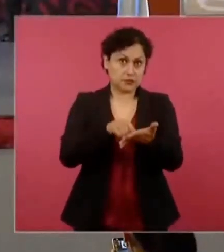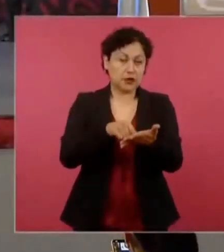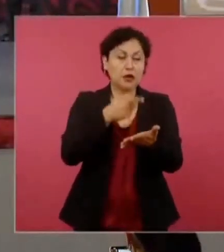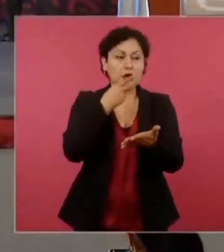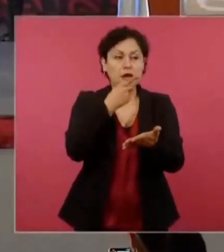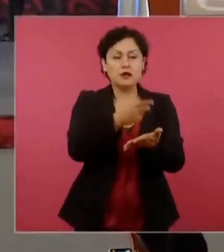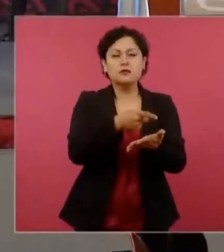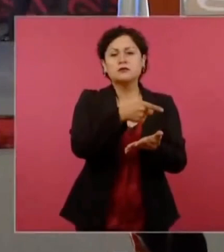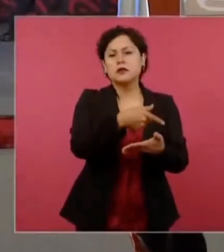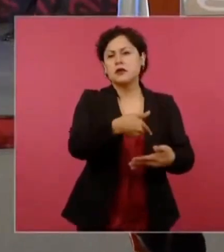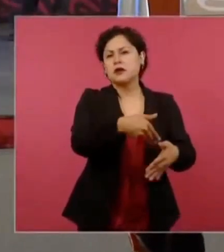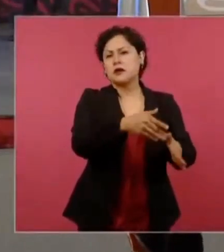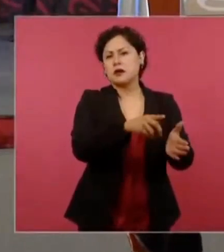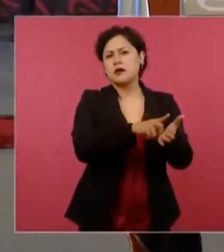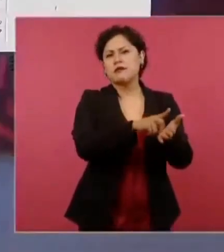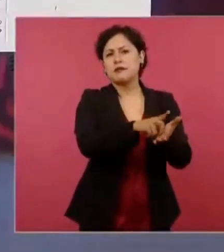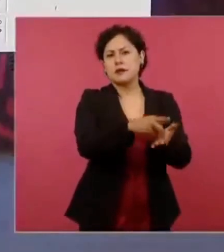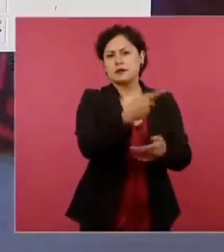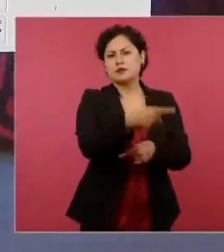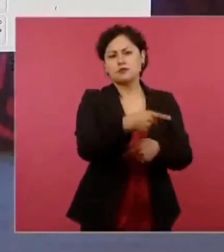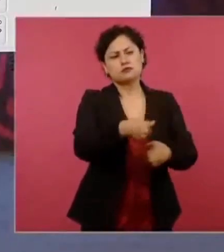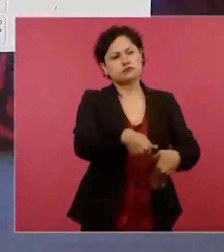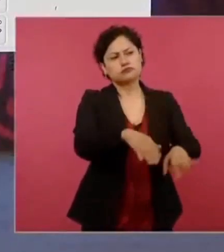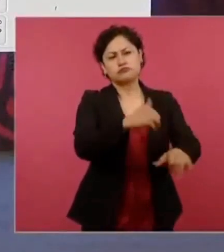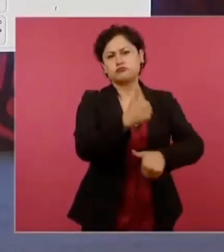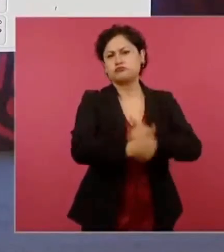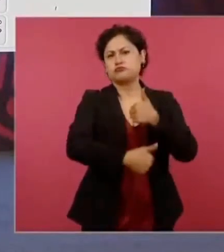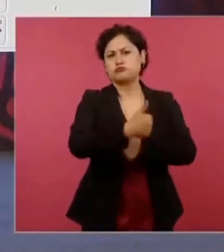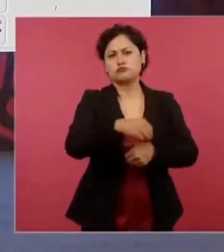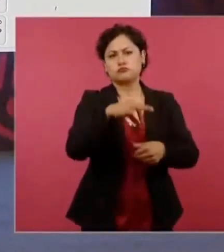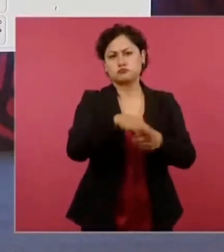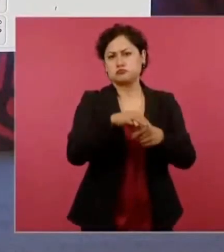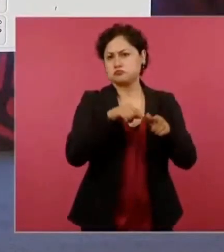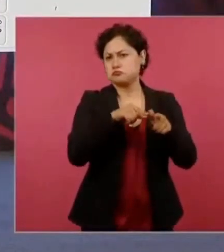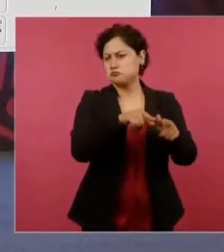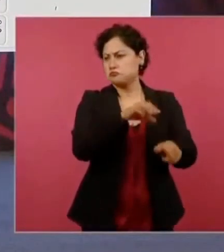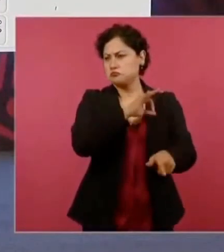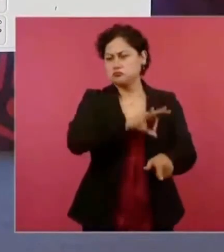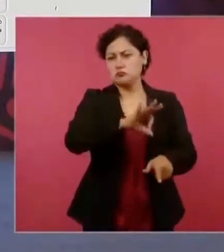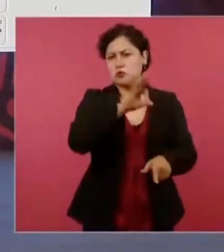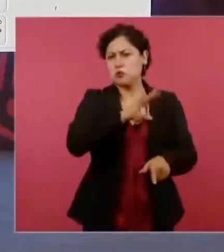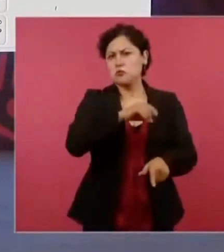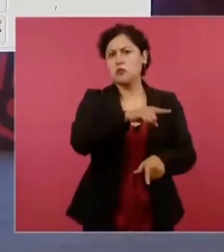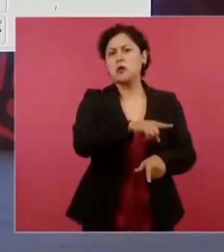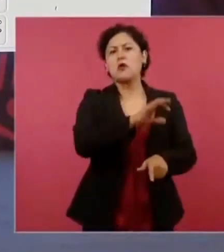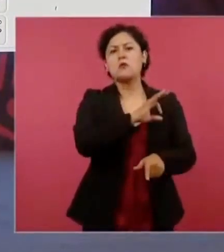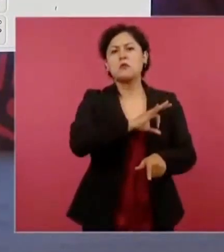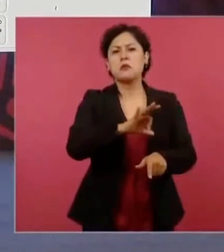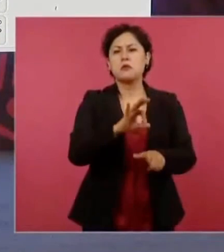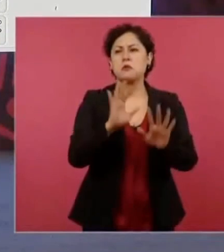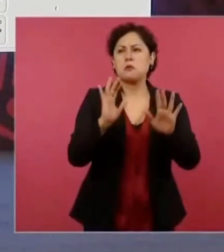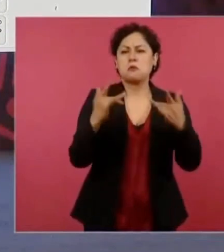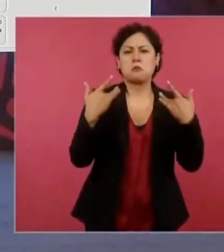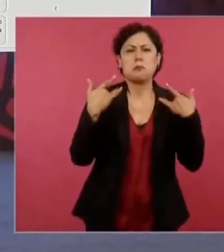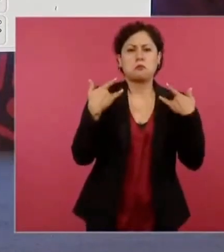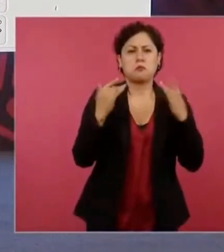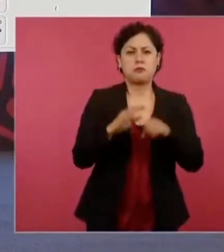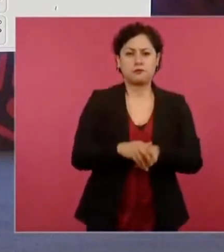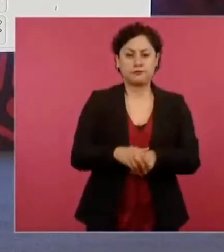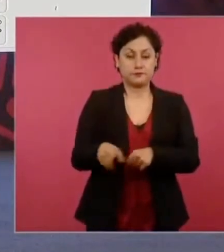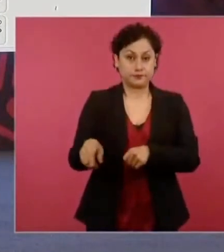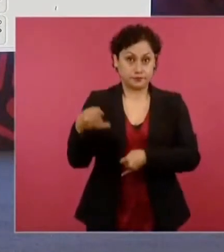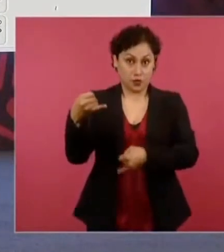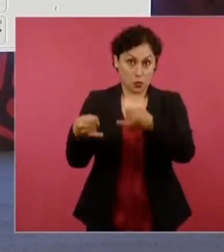no pierda sus derechos políticos electorales y no se ha declarado prófugo de la justicia. El juez,